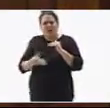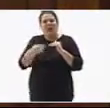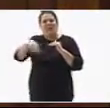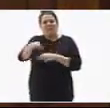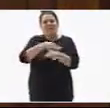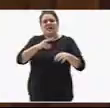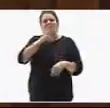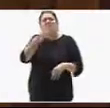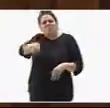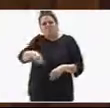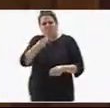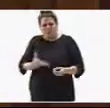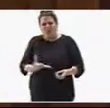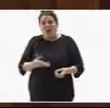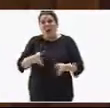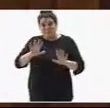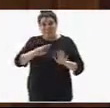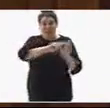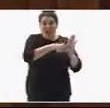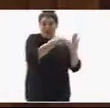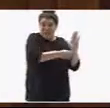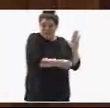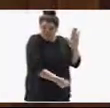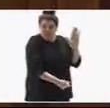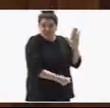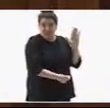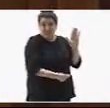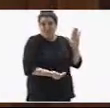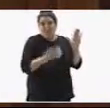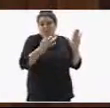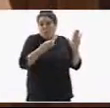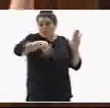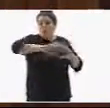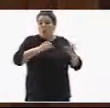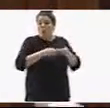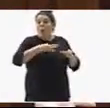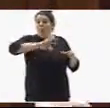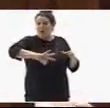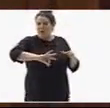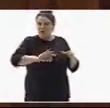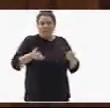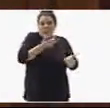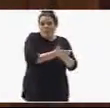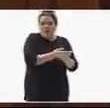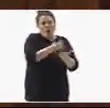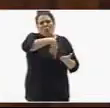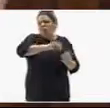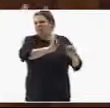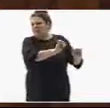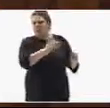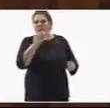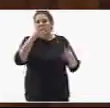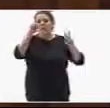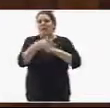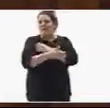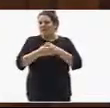rechazaban leyes importantes para la ciudadanía que había traído Podemos a este Parlamento, como la ley de pobreza energética o la